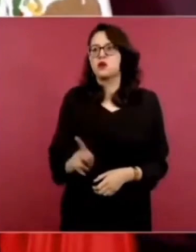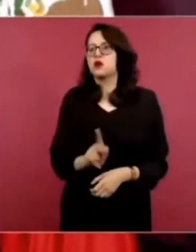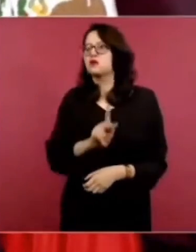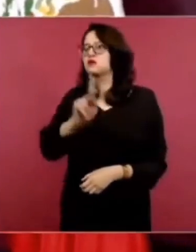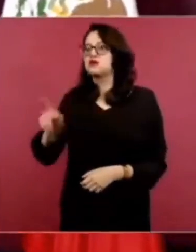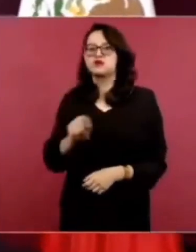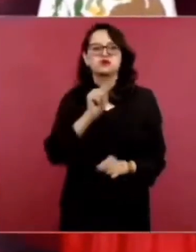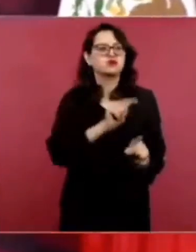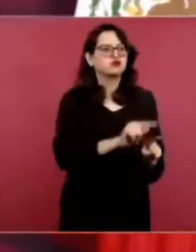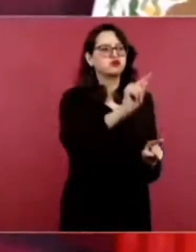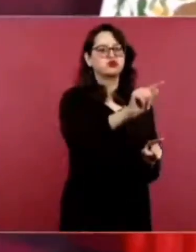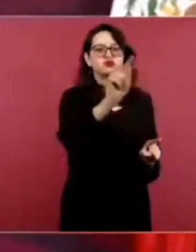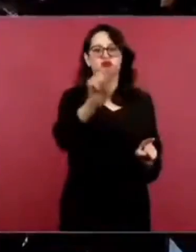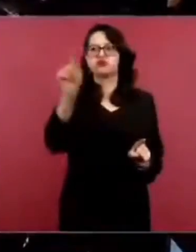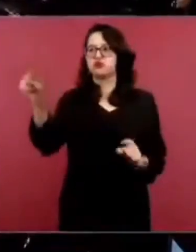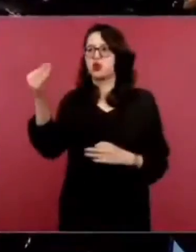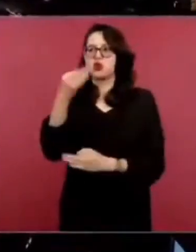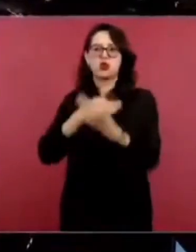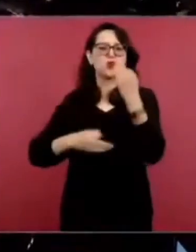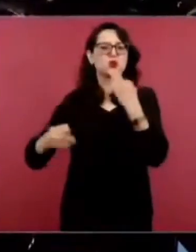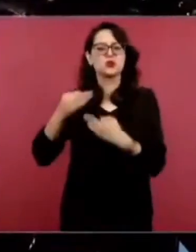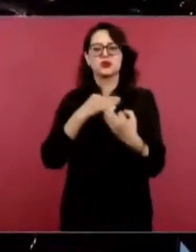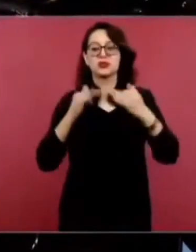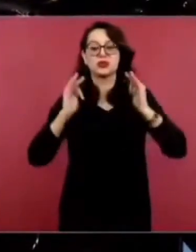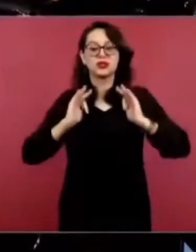A ver si consigues. Alguien subió.